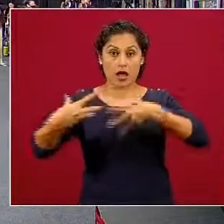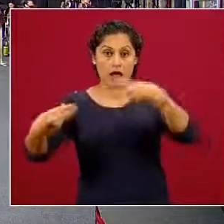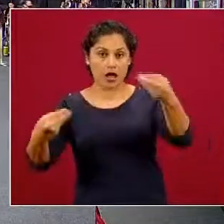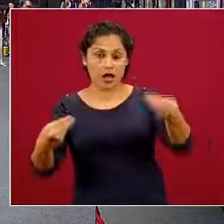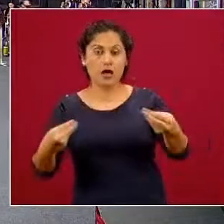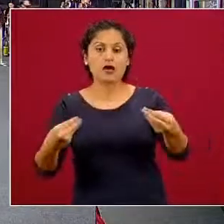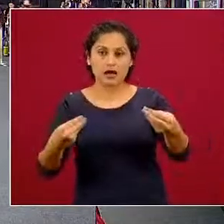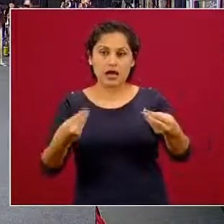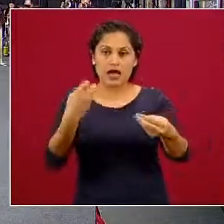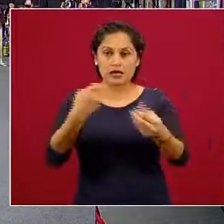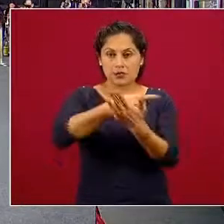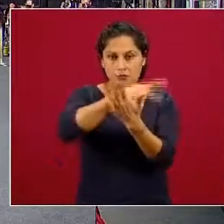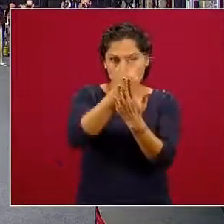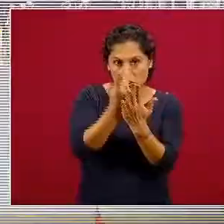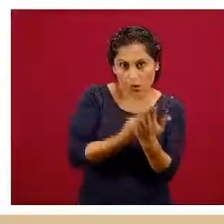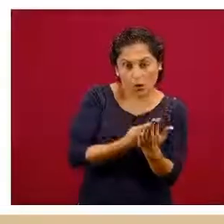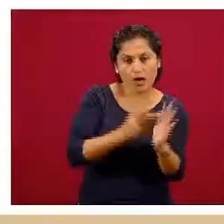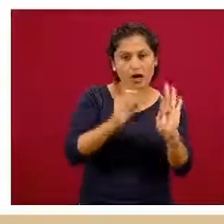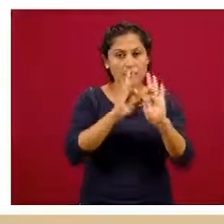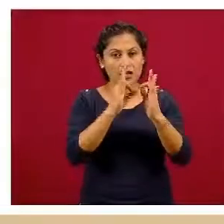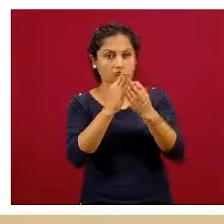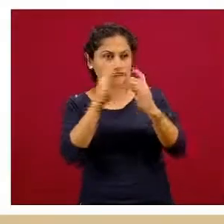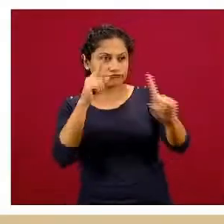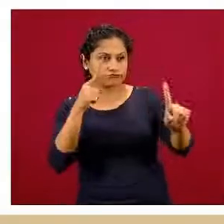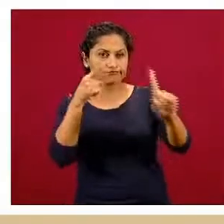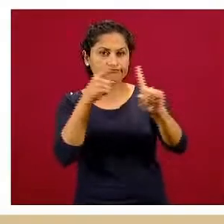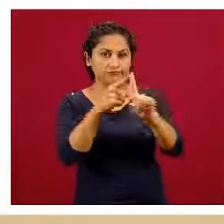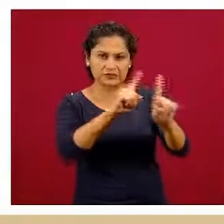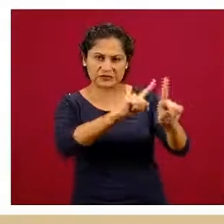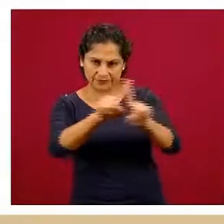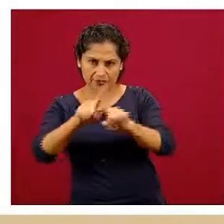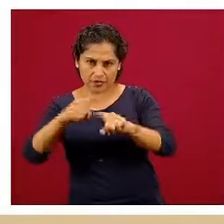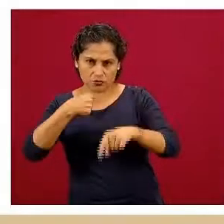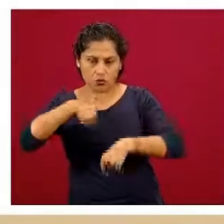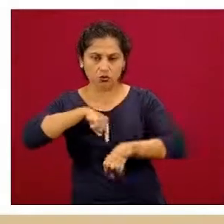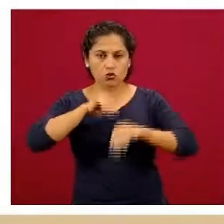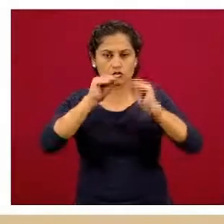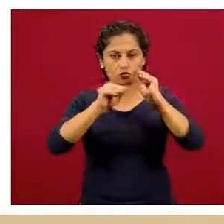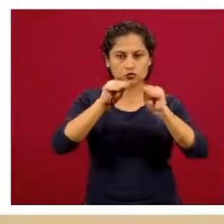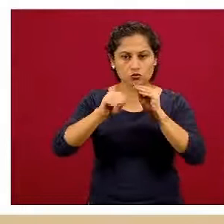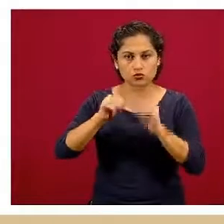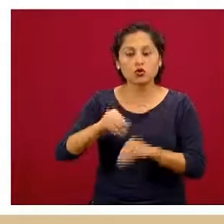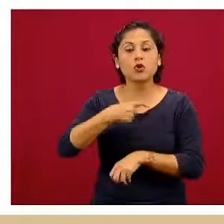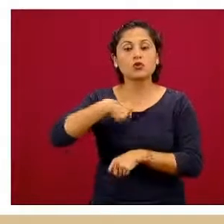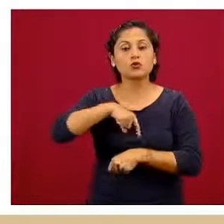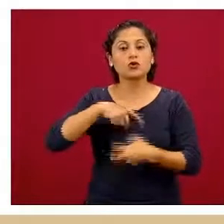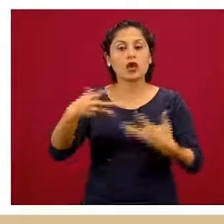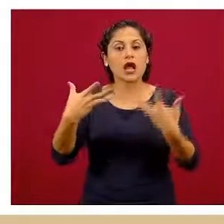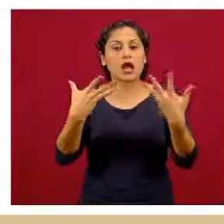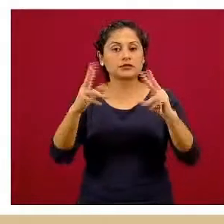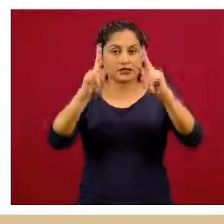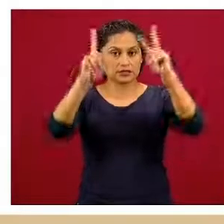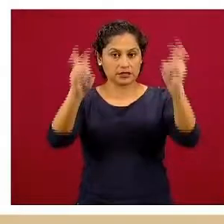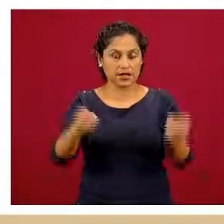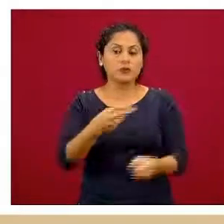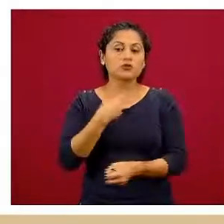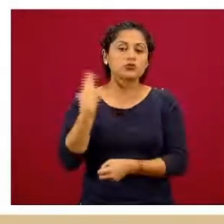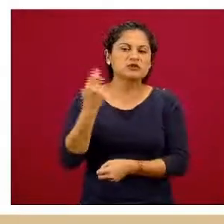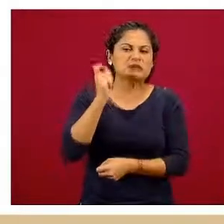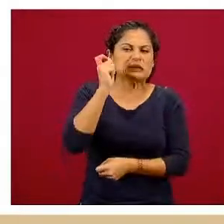programas y estrategias que hemos venido desarrollando, lo que hicimos en materia de suicidio fue